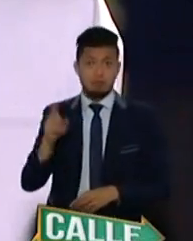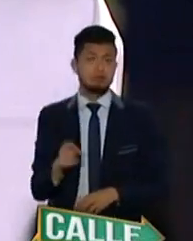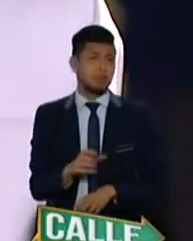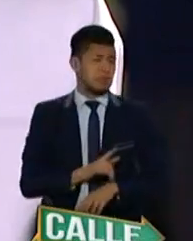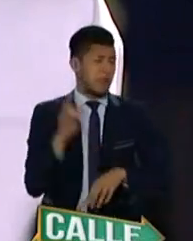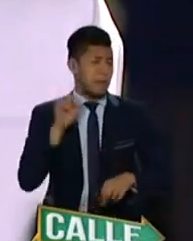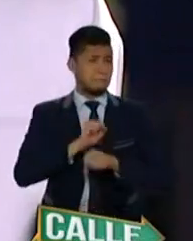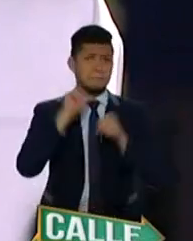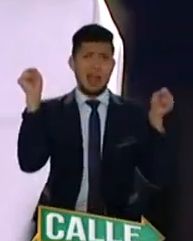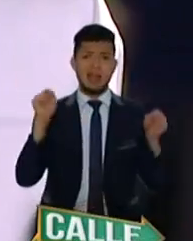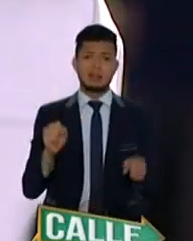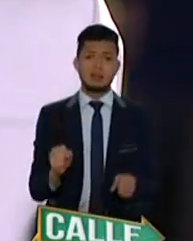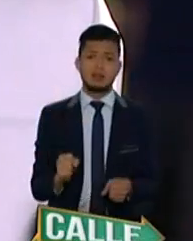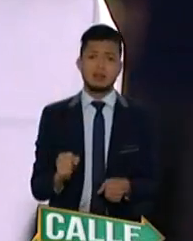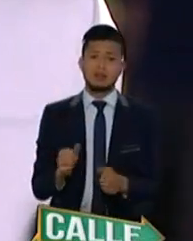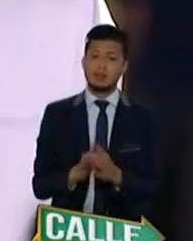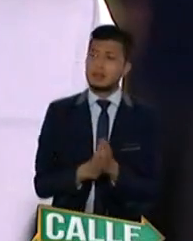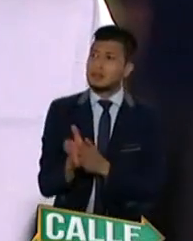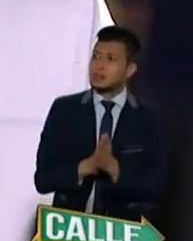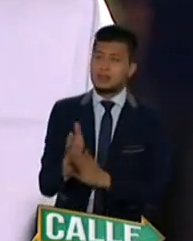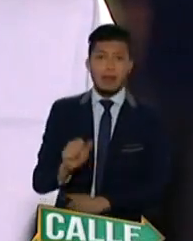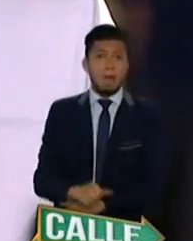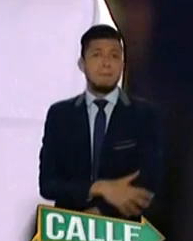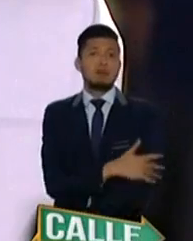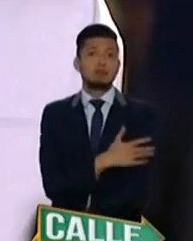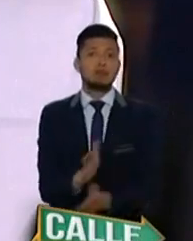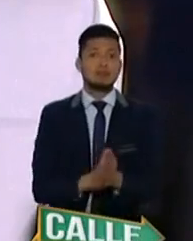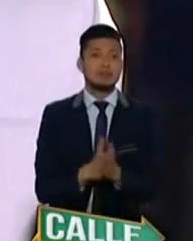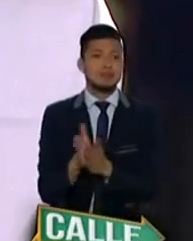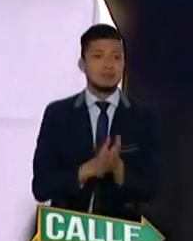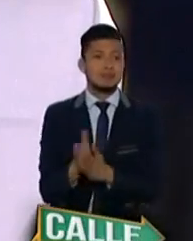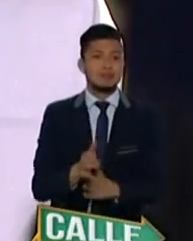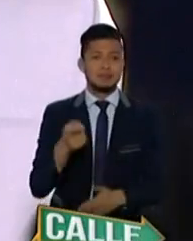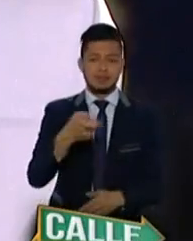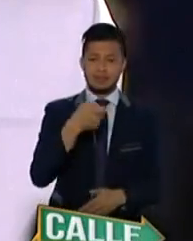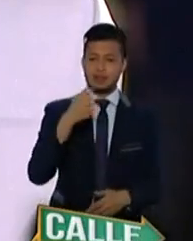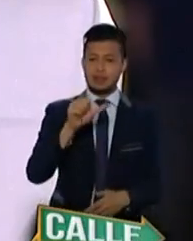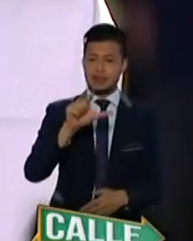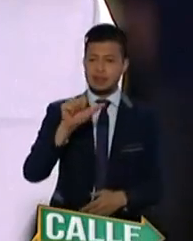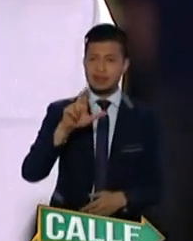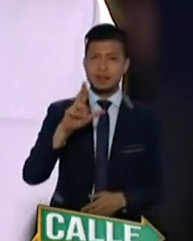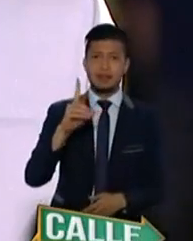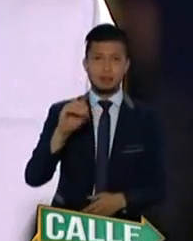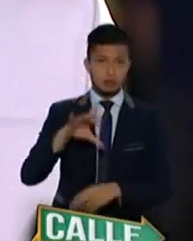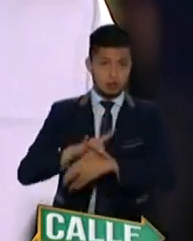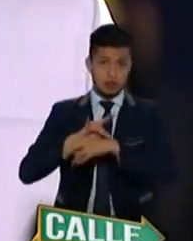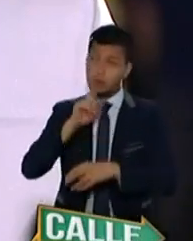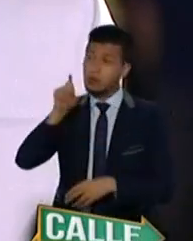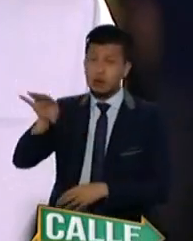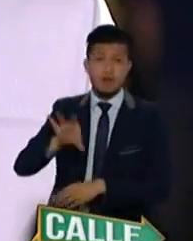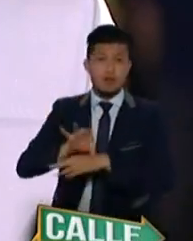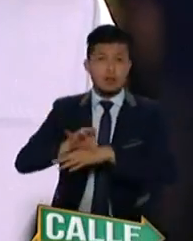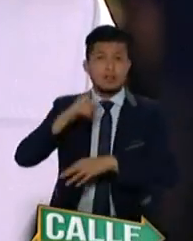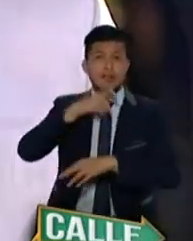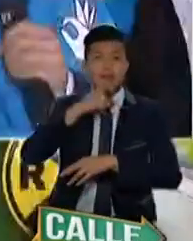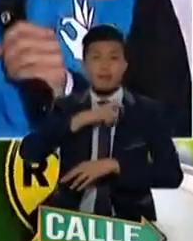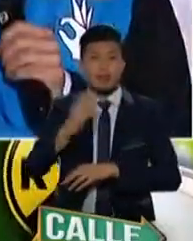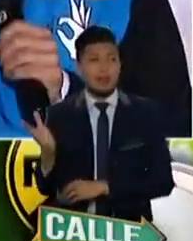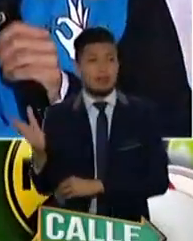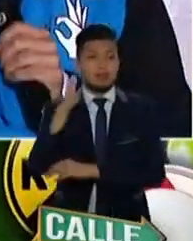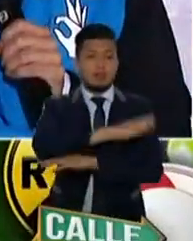muy temprano. Aquí nos tiene parados la emoción. Doctor Gallardo, ¿cómo nos fue en la Fundación Santa Fe hoy en la jornada de vacunación?